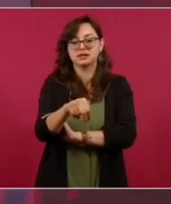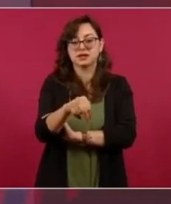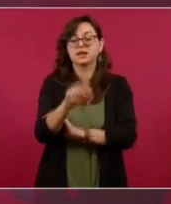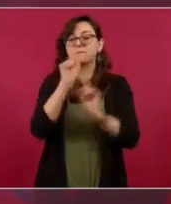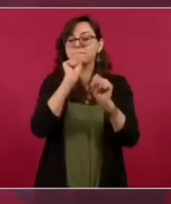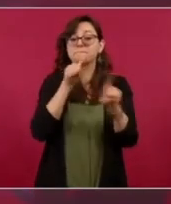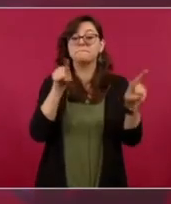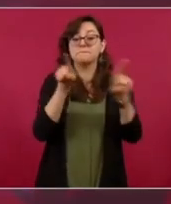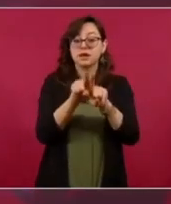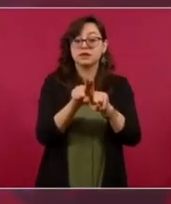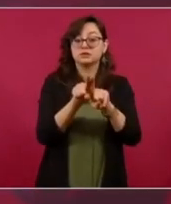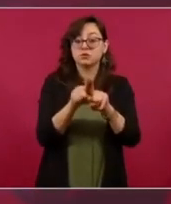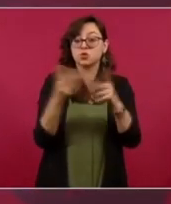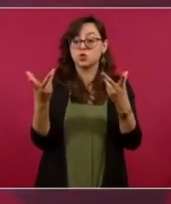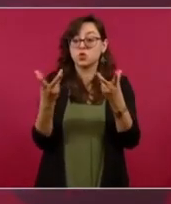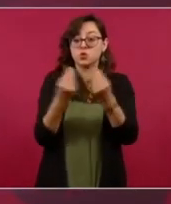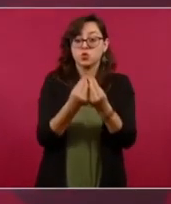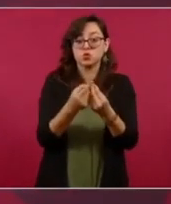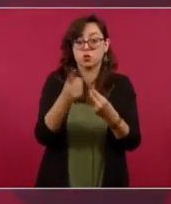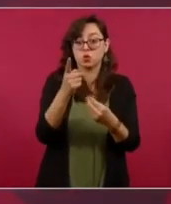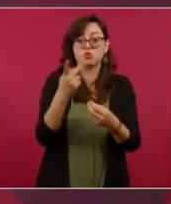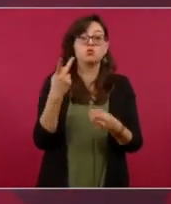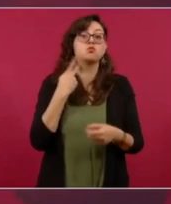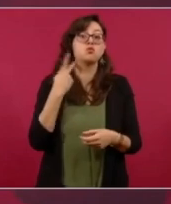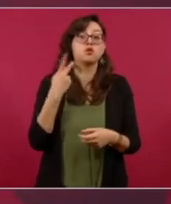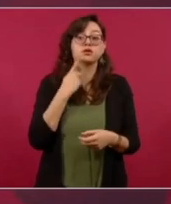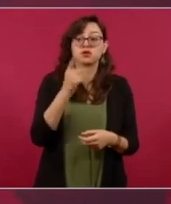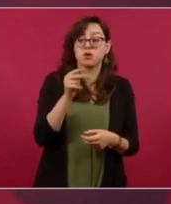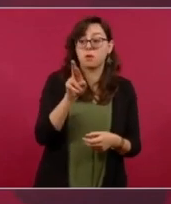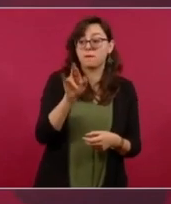con este bloque conservador